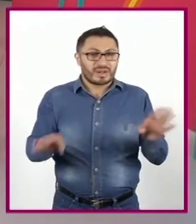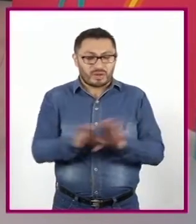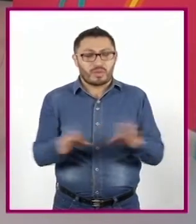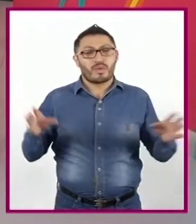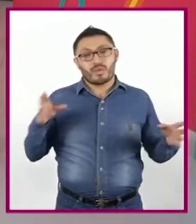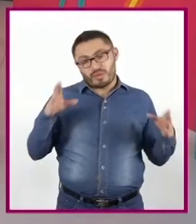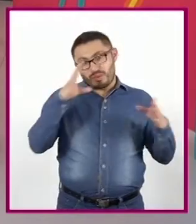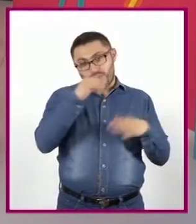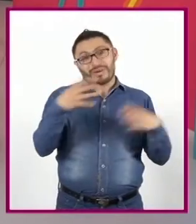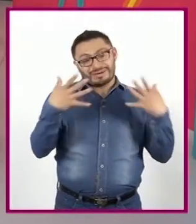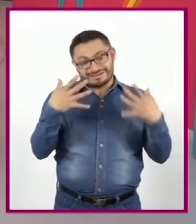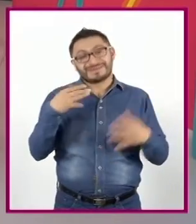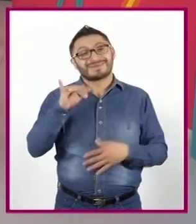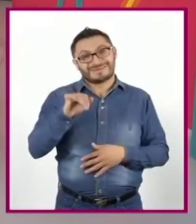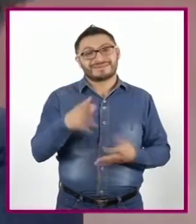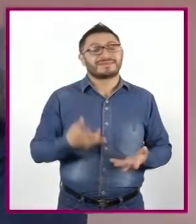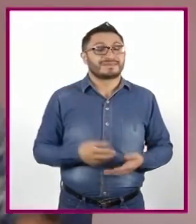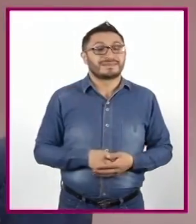calor ¿No creen?